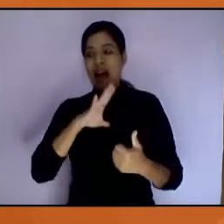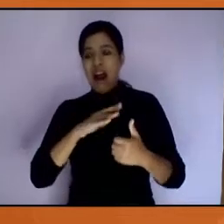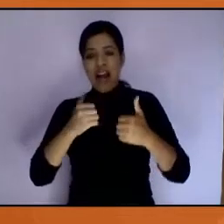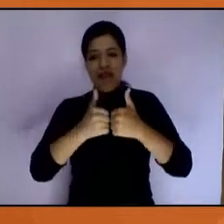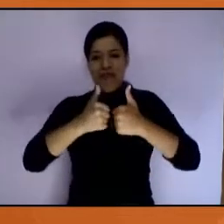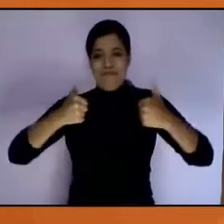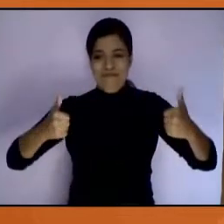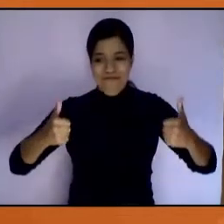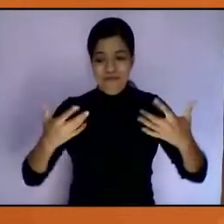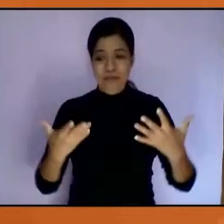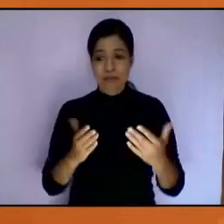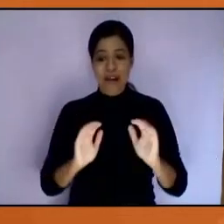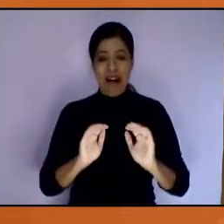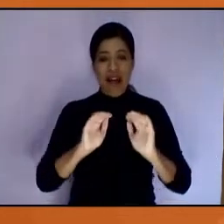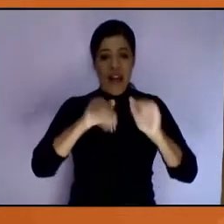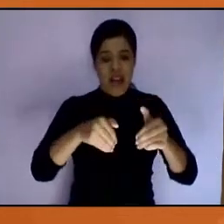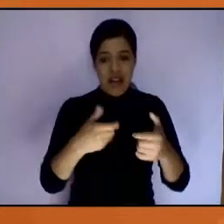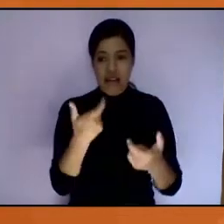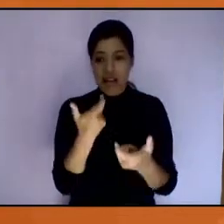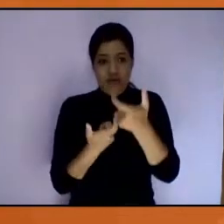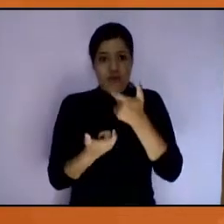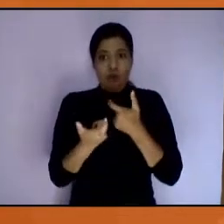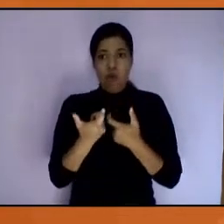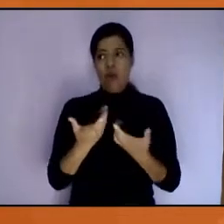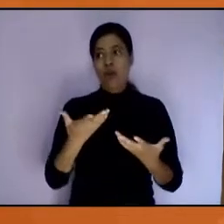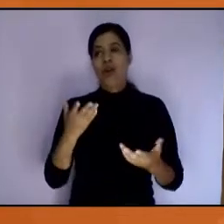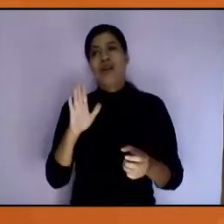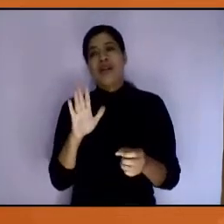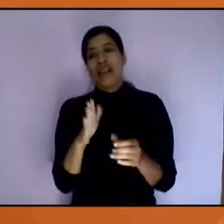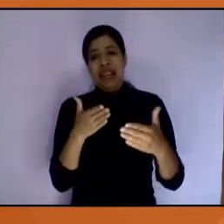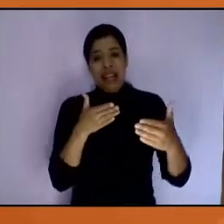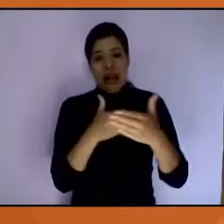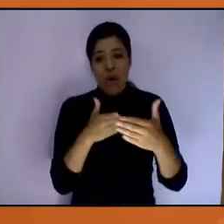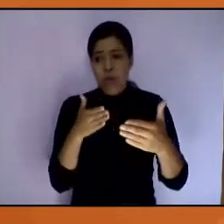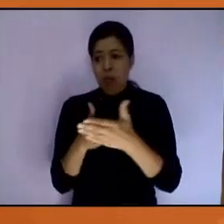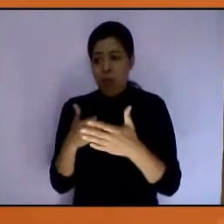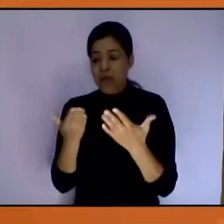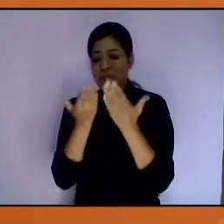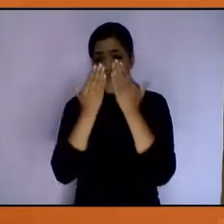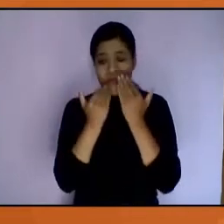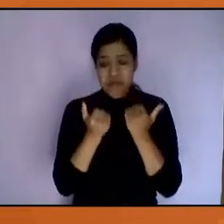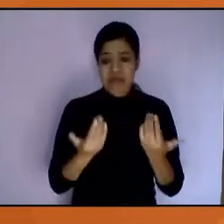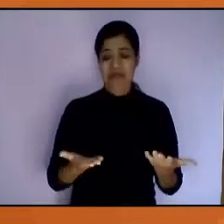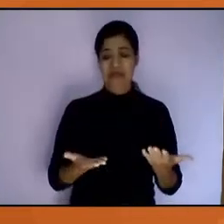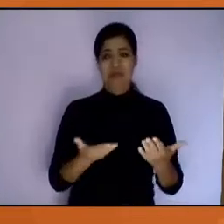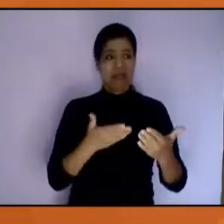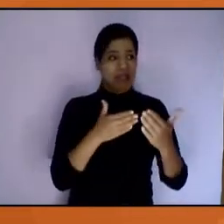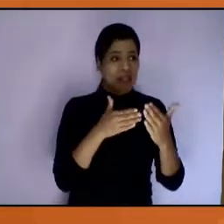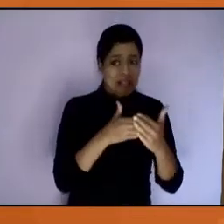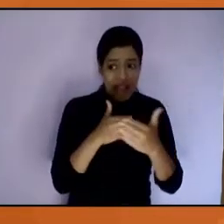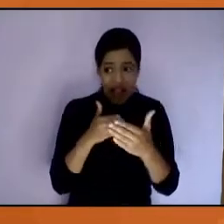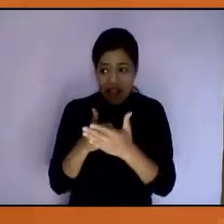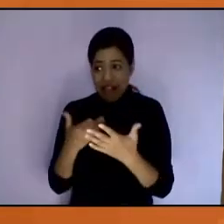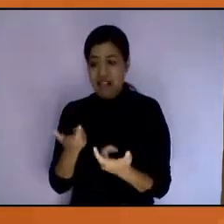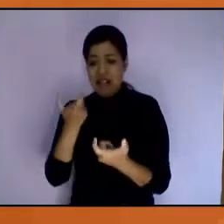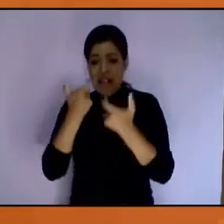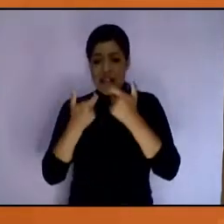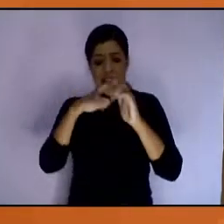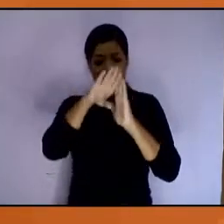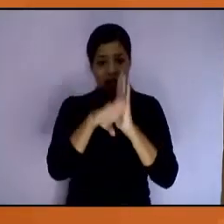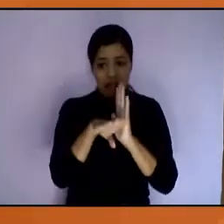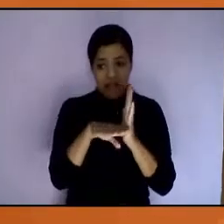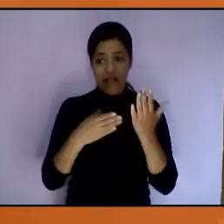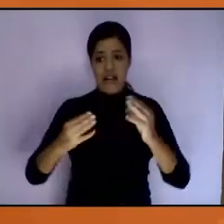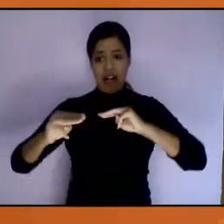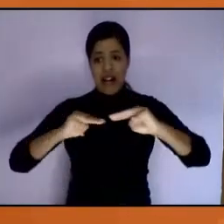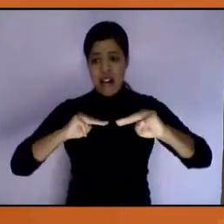oportunidades, vamos a tener una limitación a la calidad de vida de las personas. Nuestro crecimiento económico va a estar reducido y la movilidad social de las